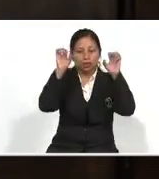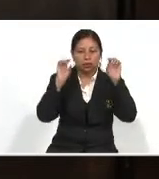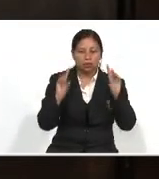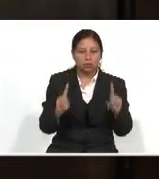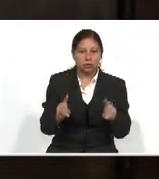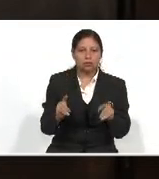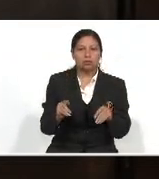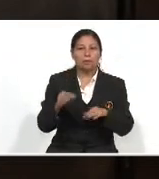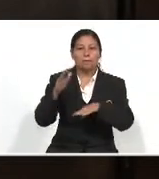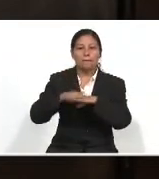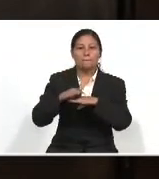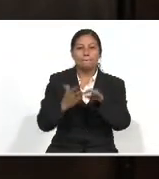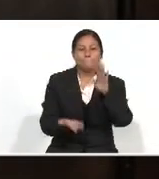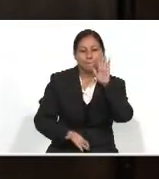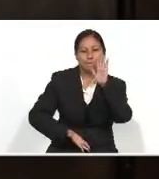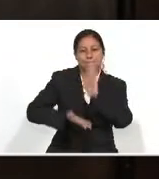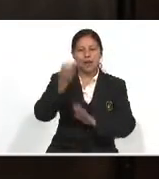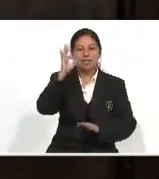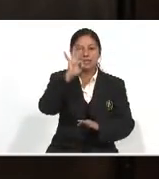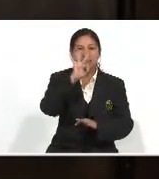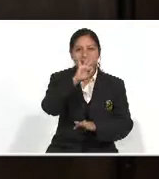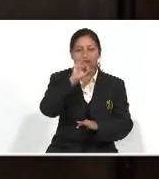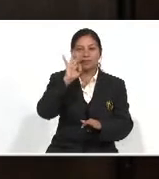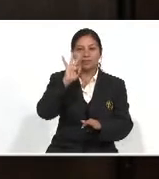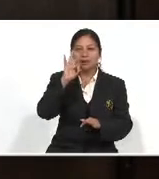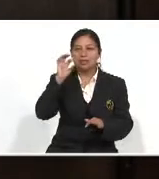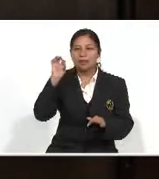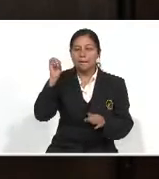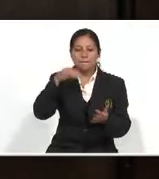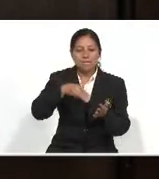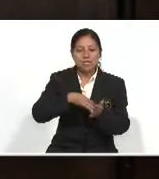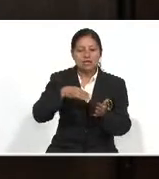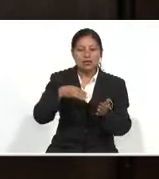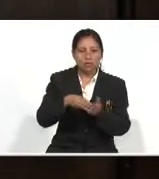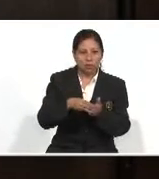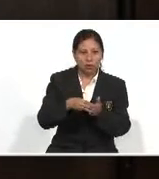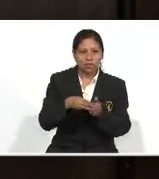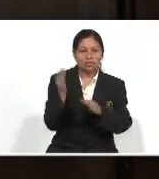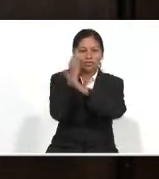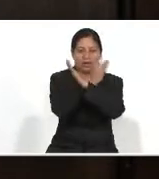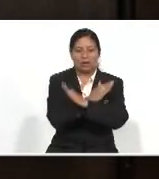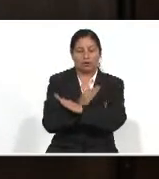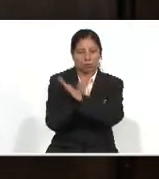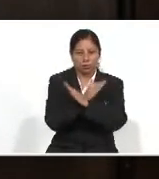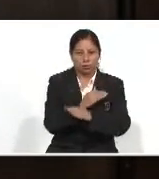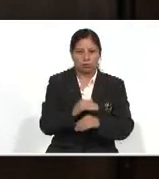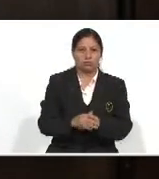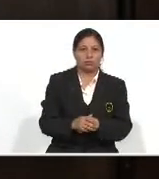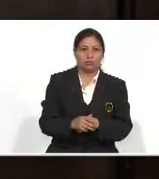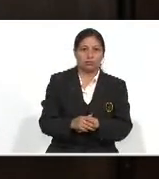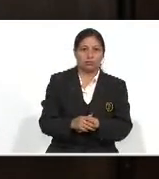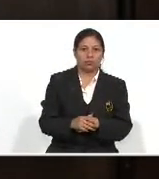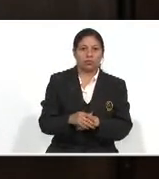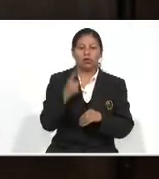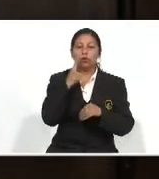está pidiendo más de trescientos treinta millones para este seguro. Un seguro que